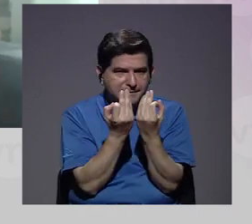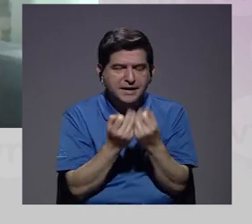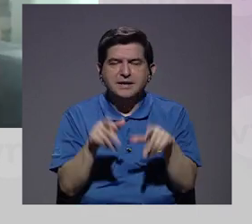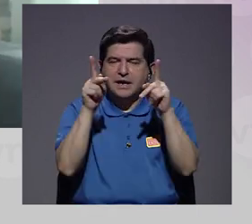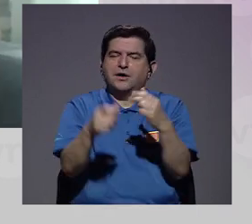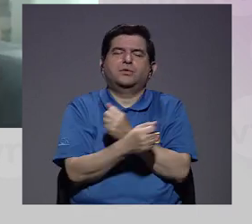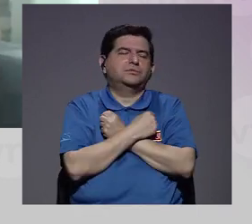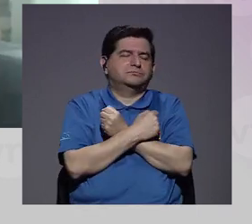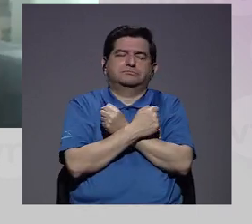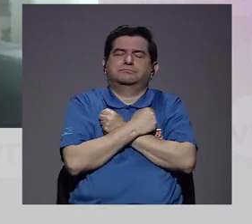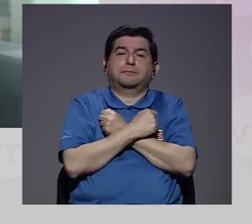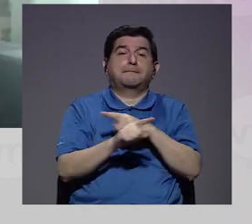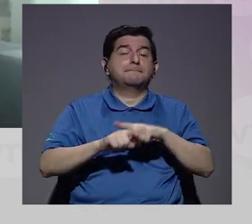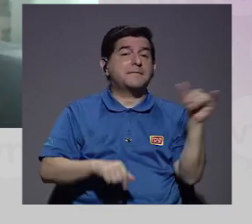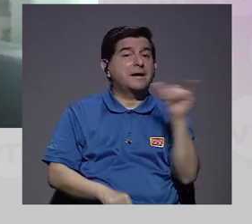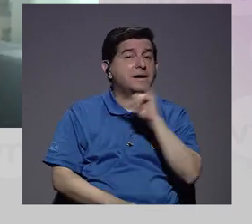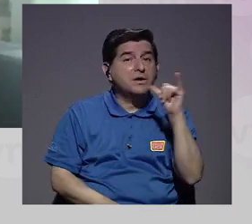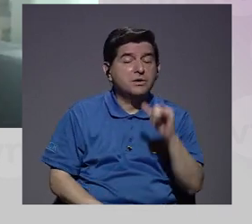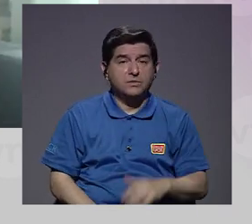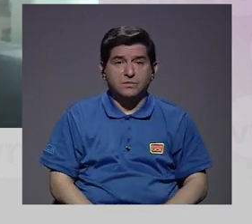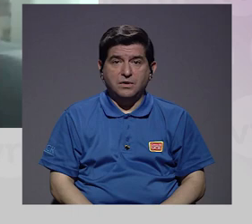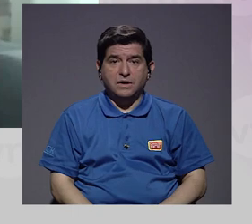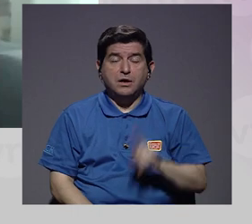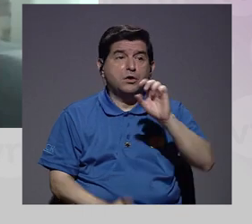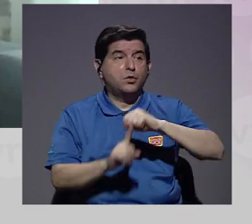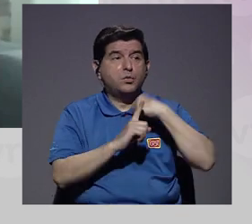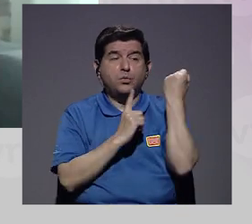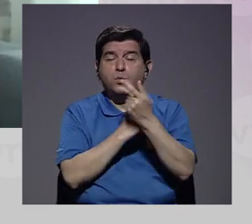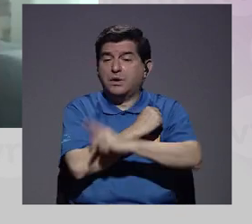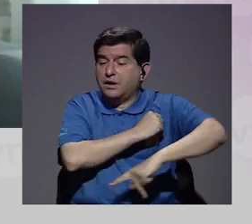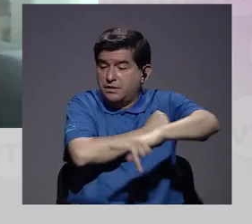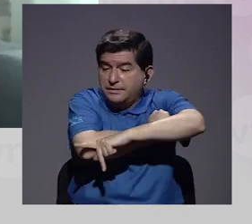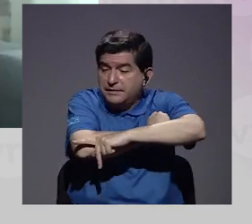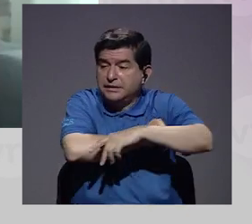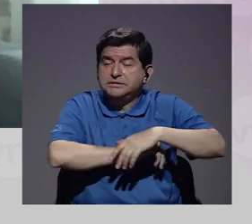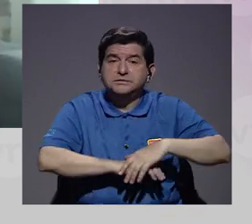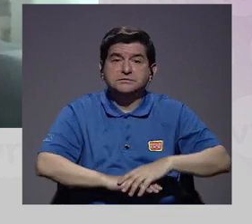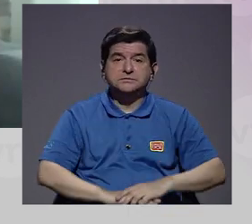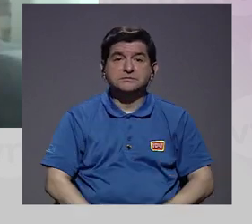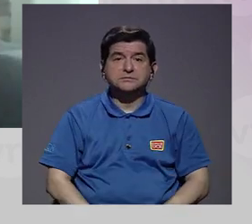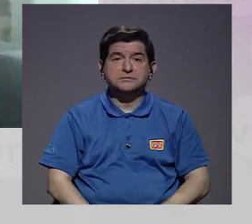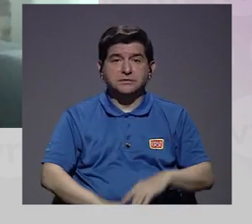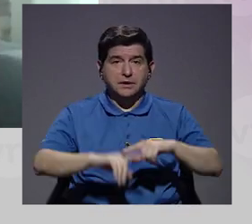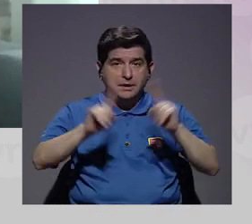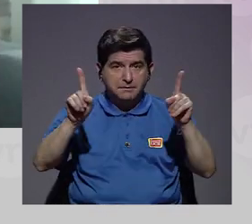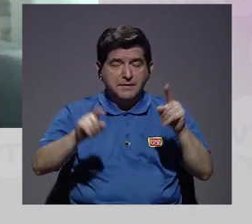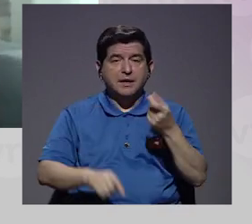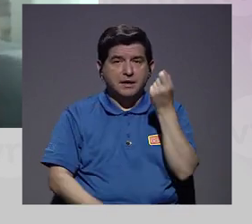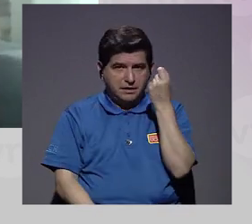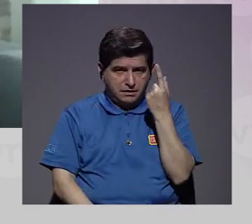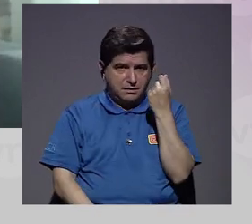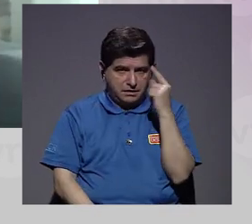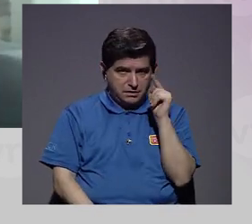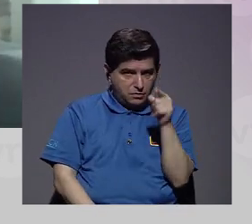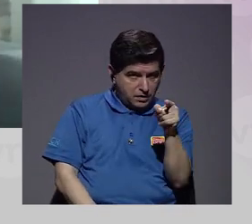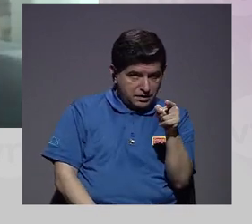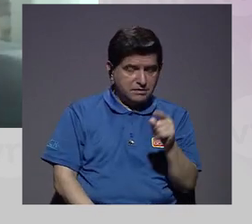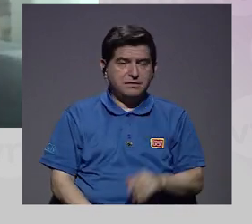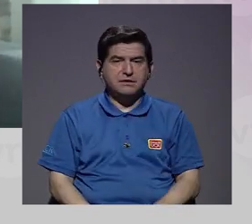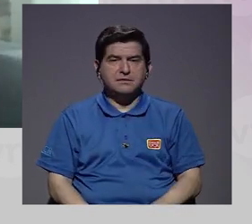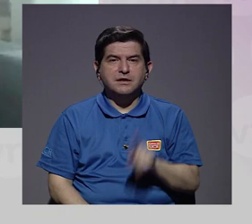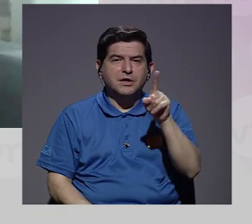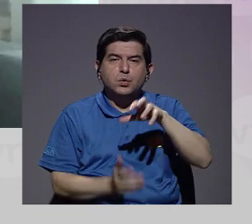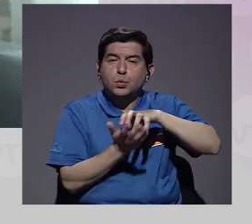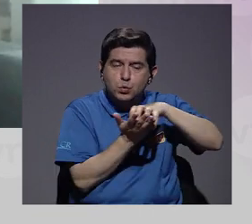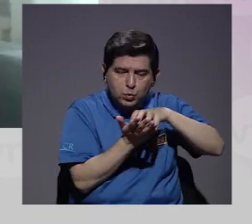familiar y de nuestros seres queridos, pero también por una situación del país, ¿verdad? Pero sí entender eso